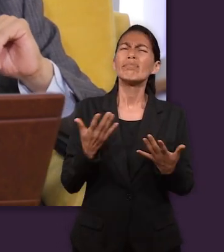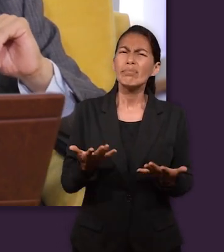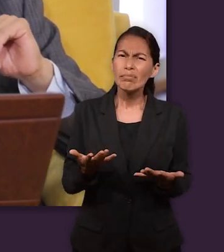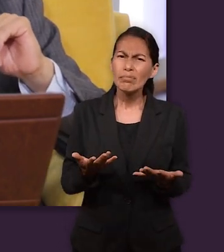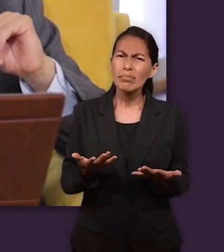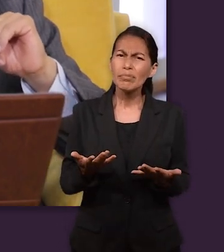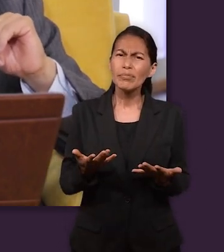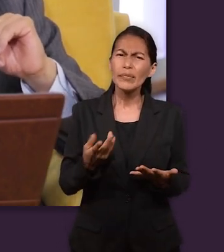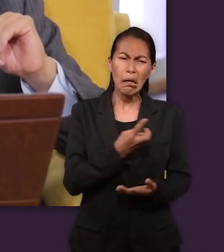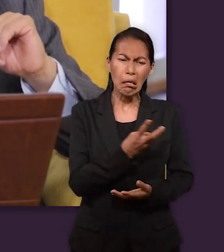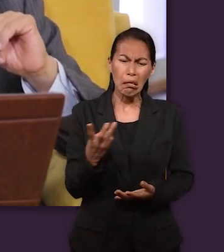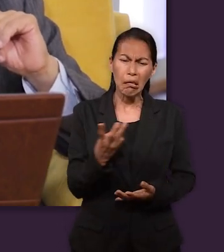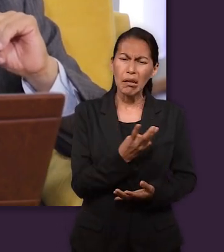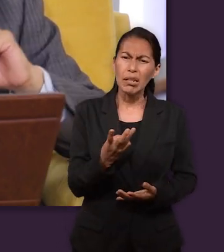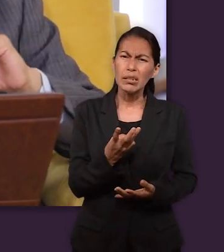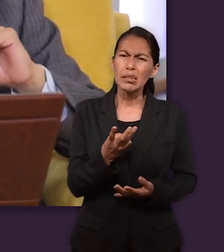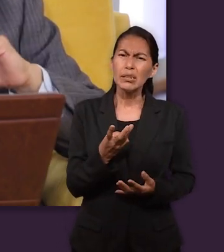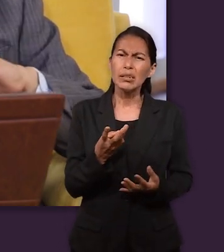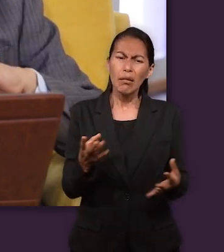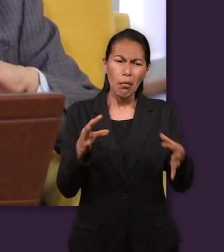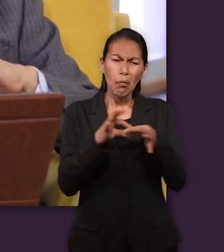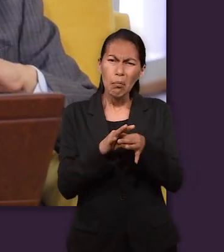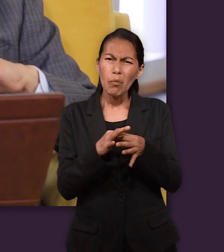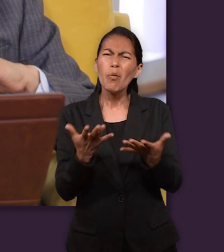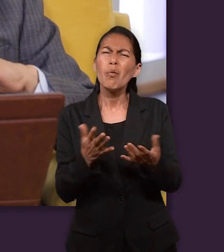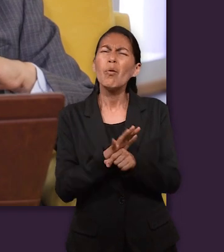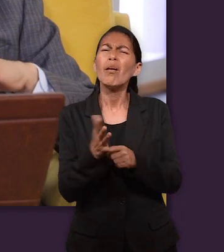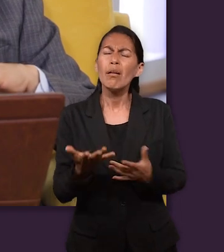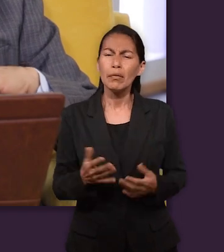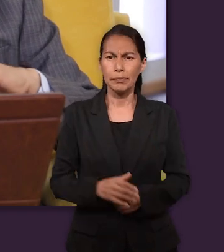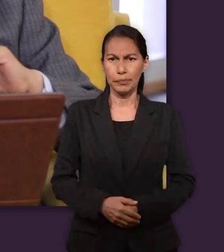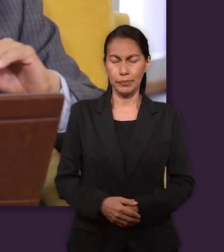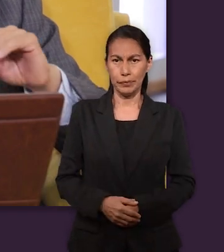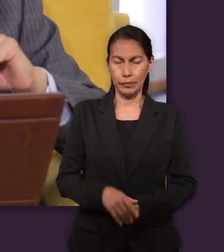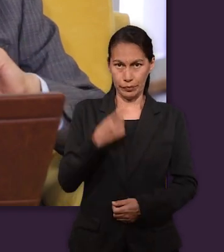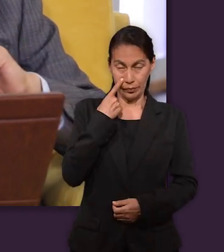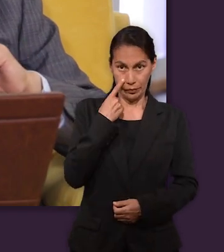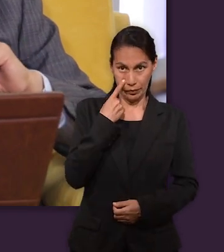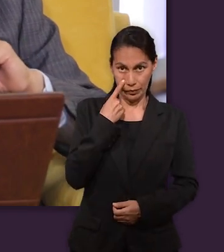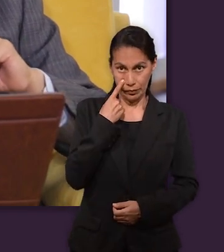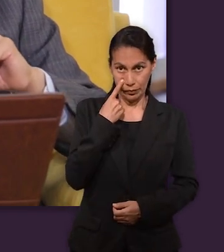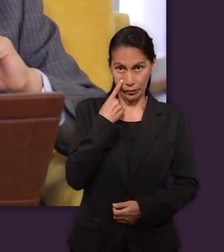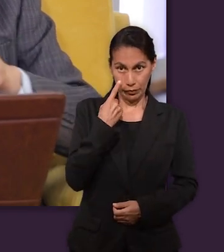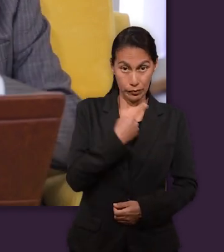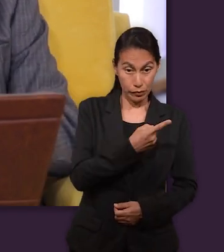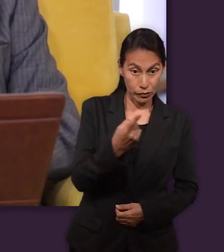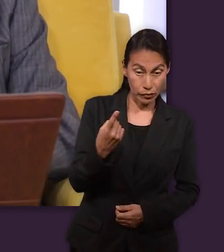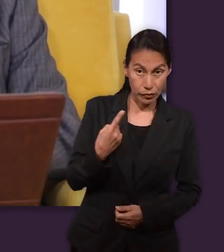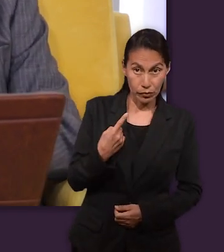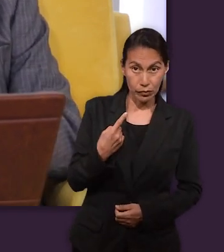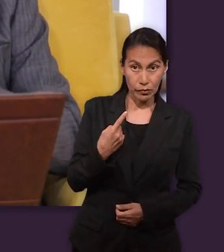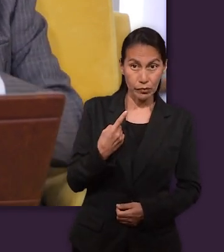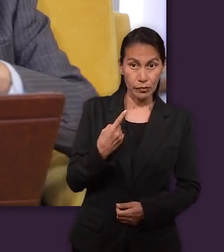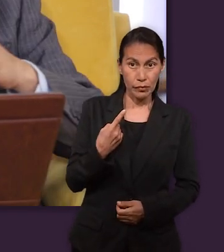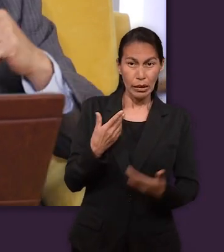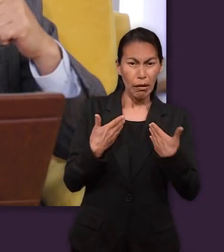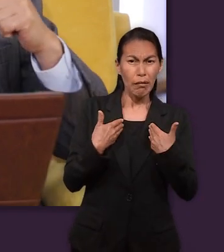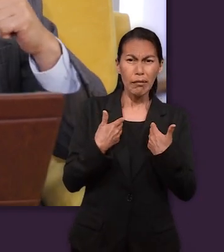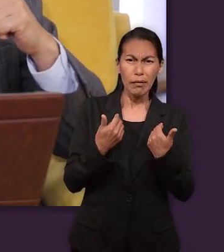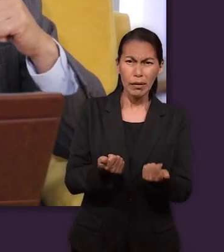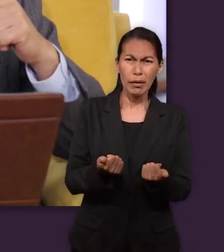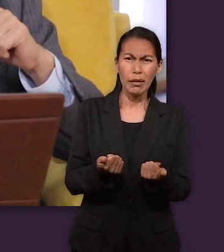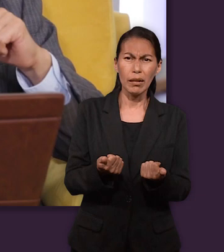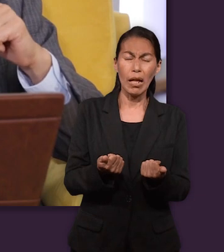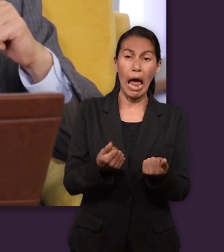y Salvador Jesucristo. Ahora, ¿cuáles son los puntos que ellos tres tuvieron en común? Nosotros tenemos que entender